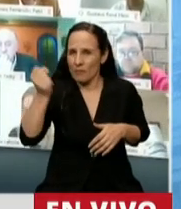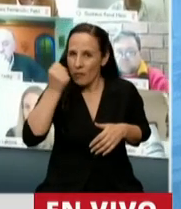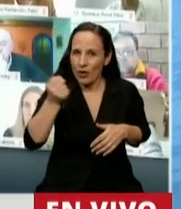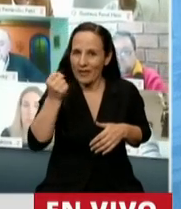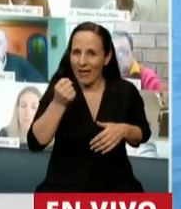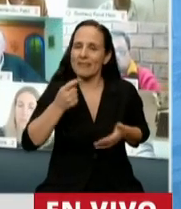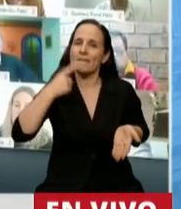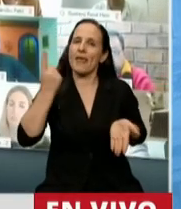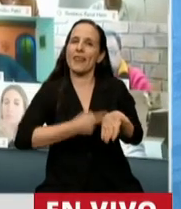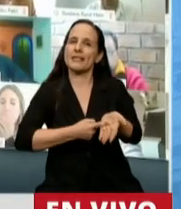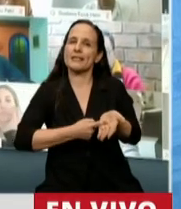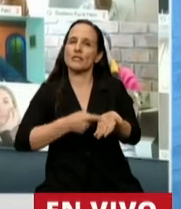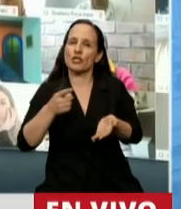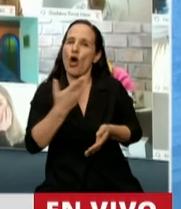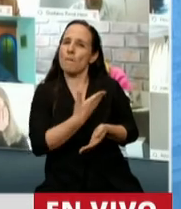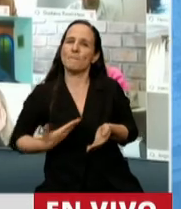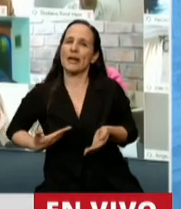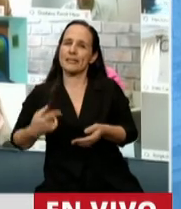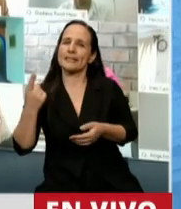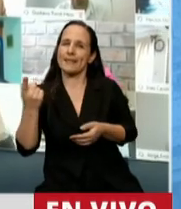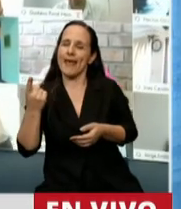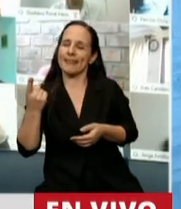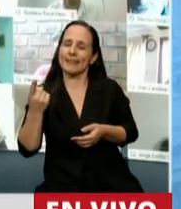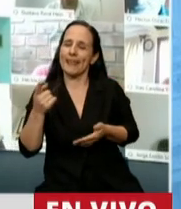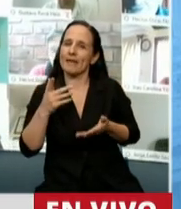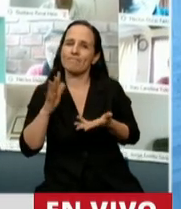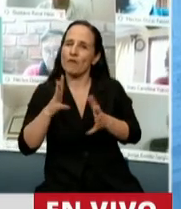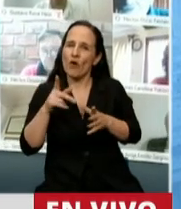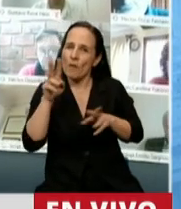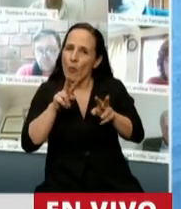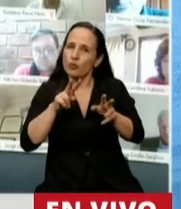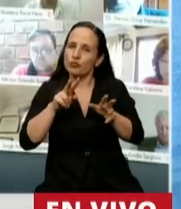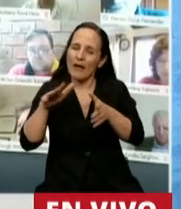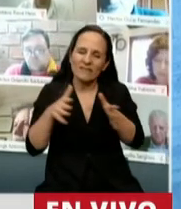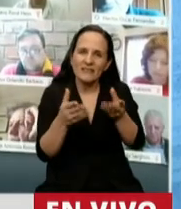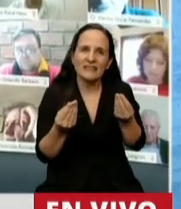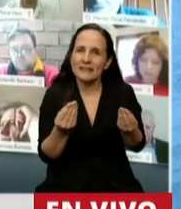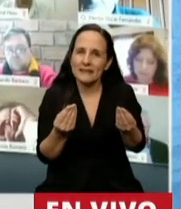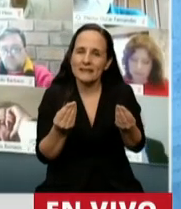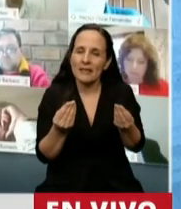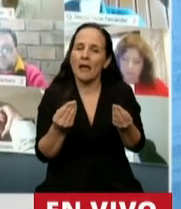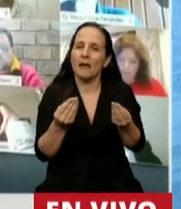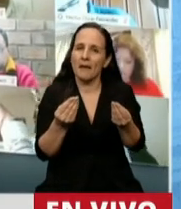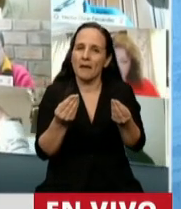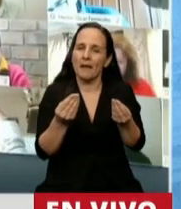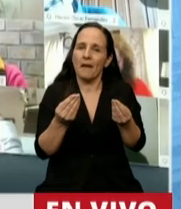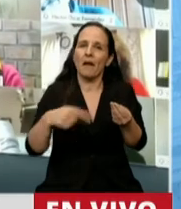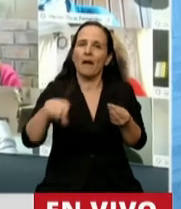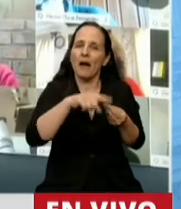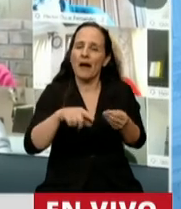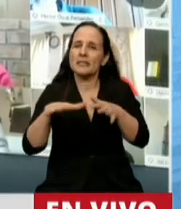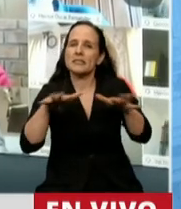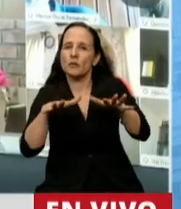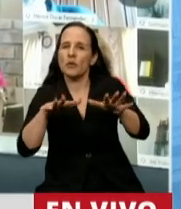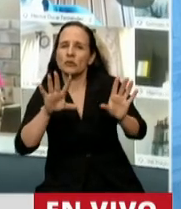de nuestro señor Presidente de allanar un camino para todos aquellos que enfrenten escenarios